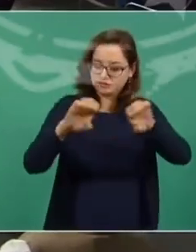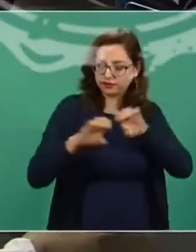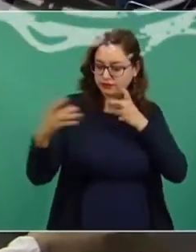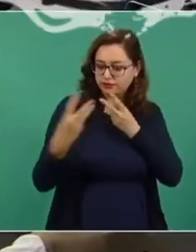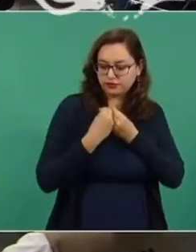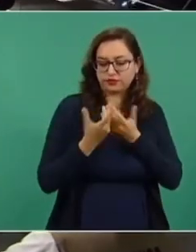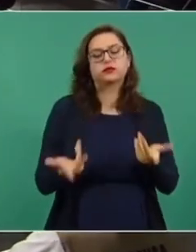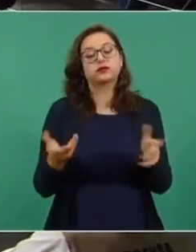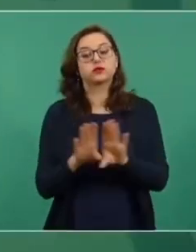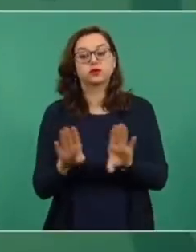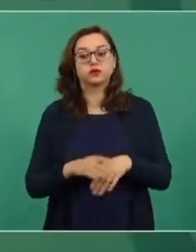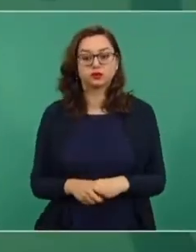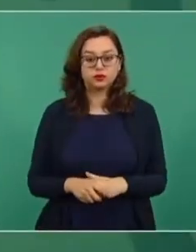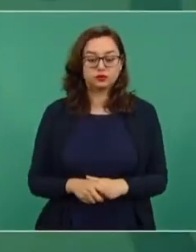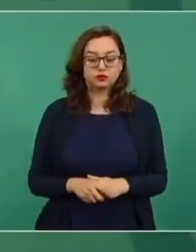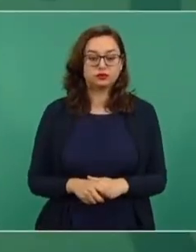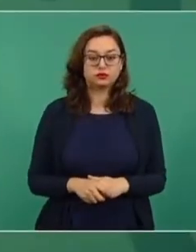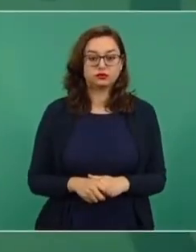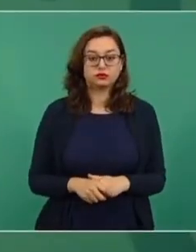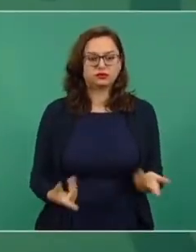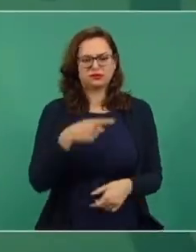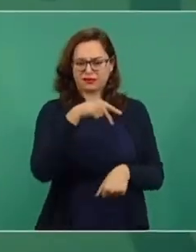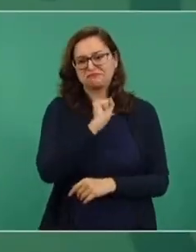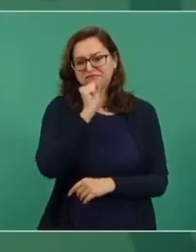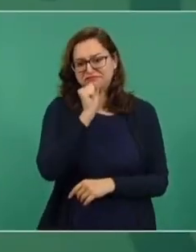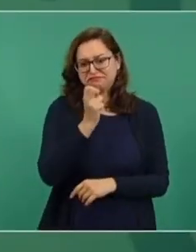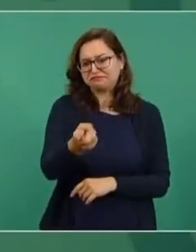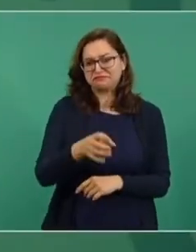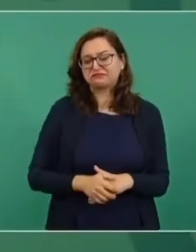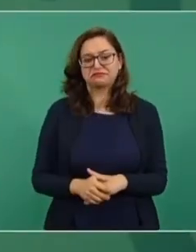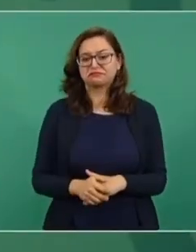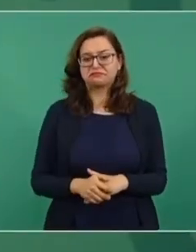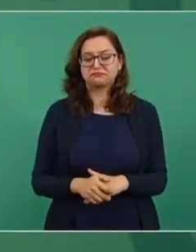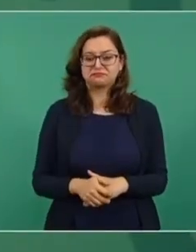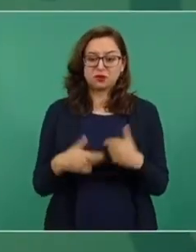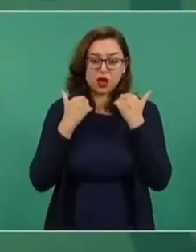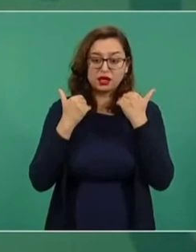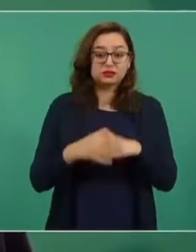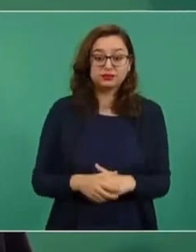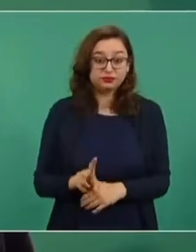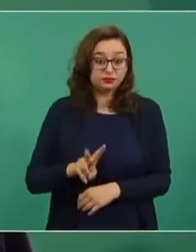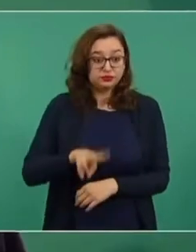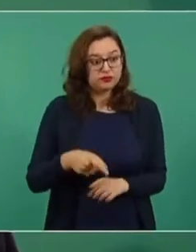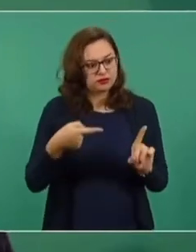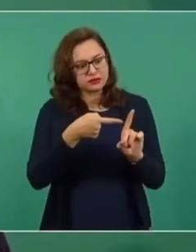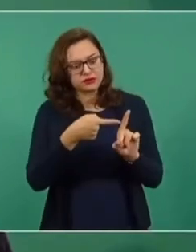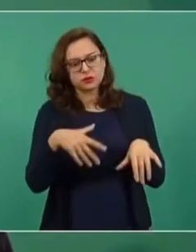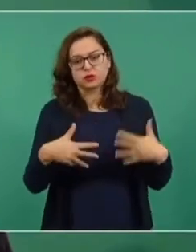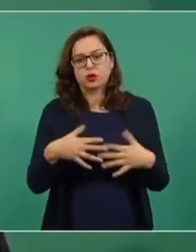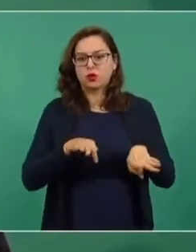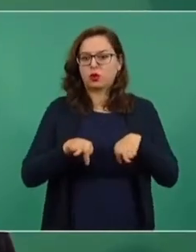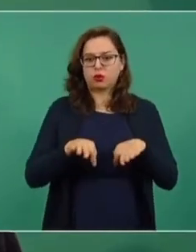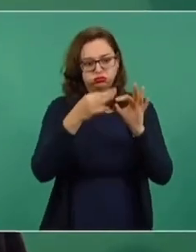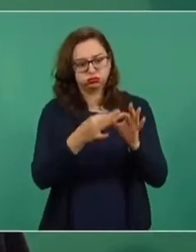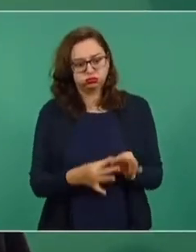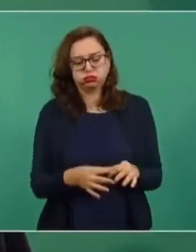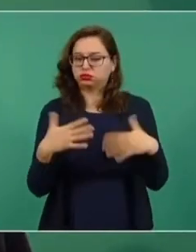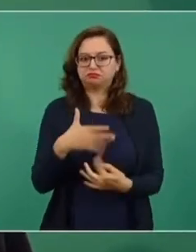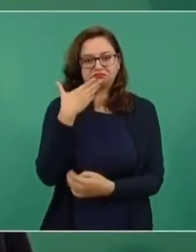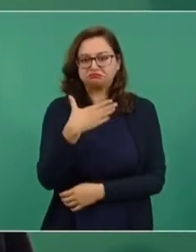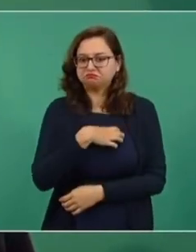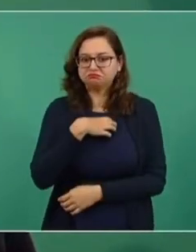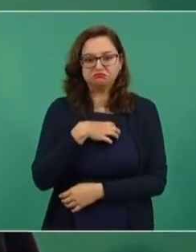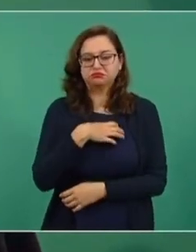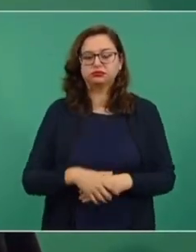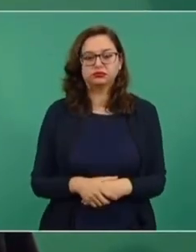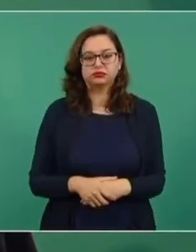Bueno, lo del doctor Alcocer fue un rumor. Nosotros estamos muy contentos, muy satisfechos con el desempeño del doctor Jorge Alcocer.